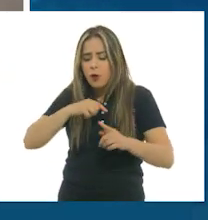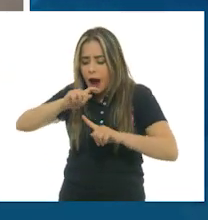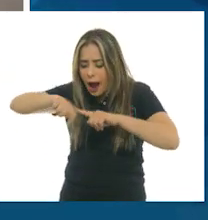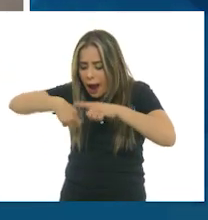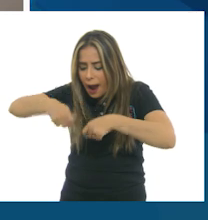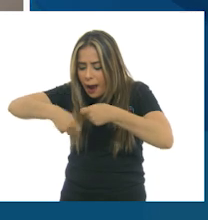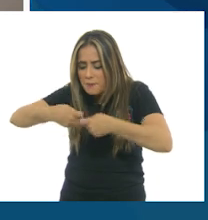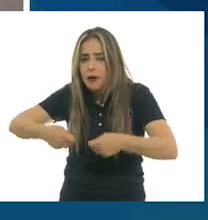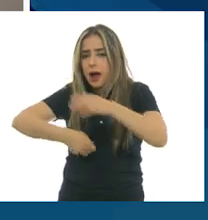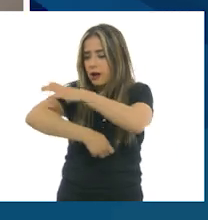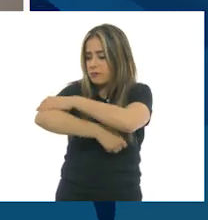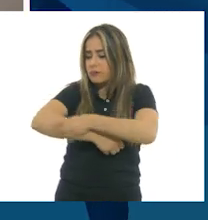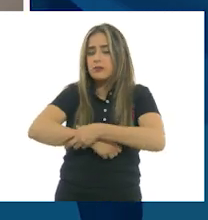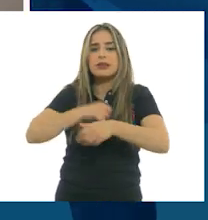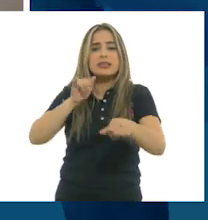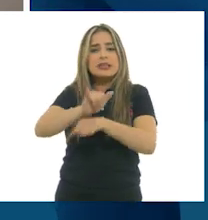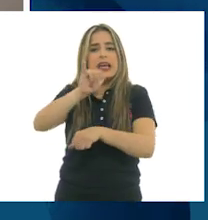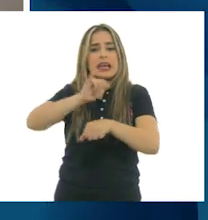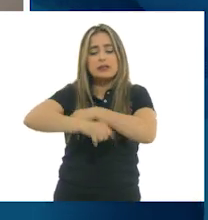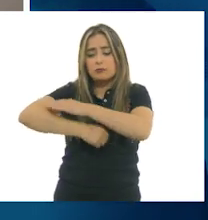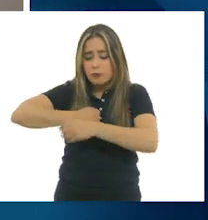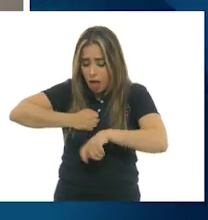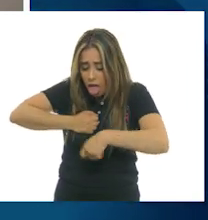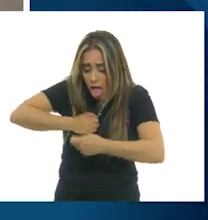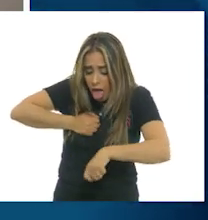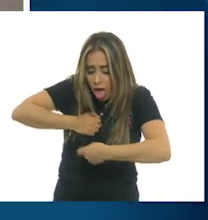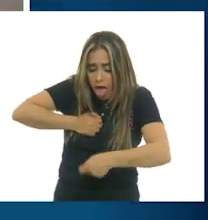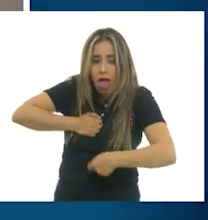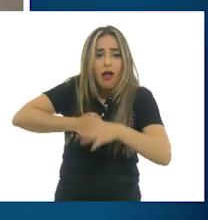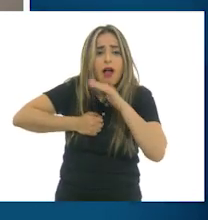un yeso en el brazo y eso se lo dificulta.